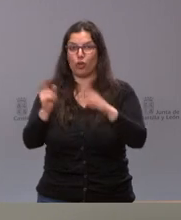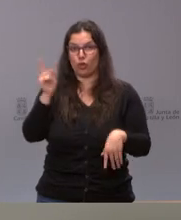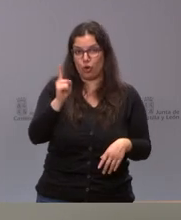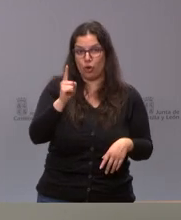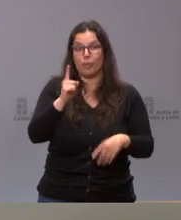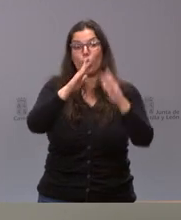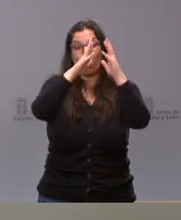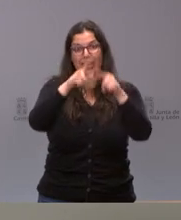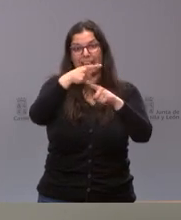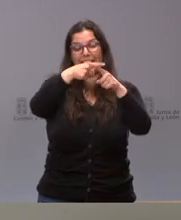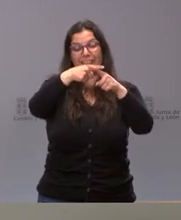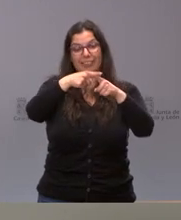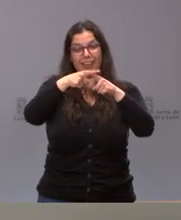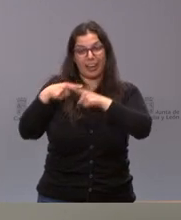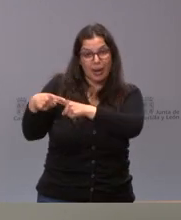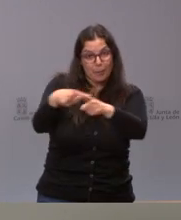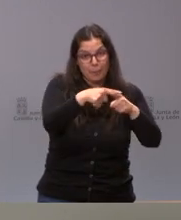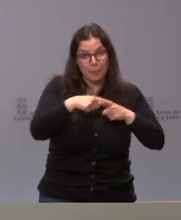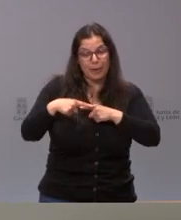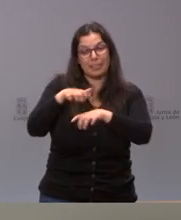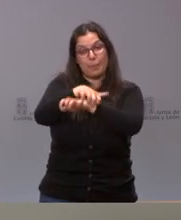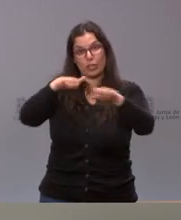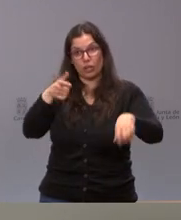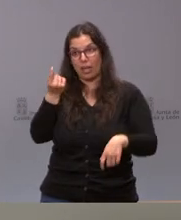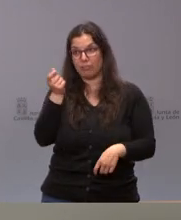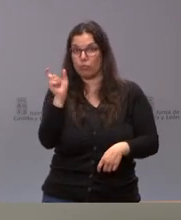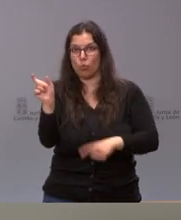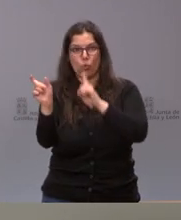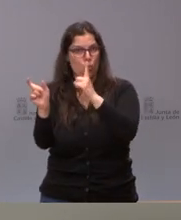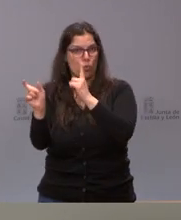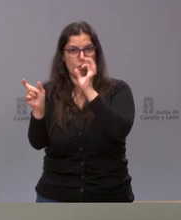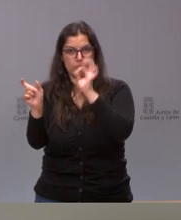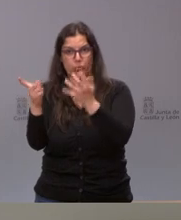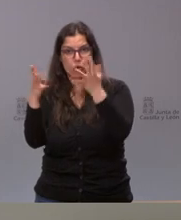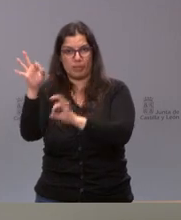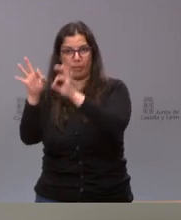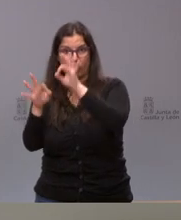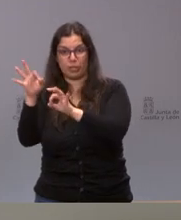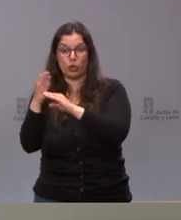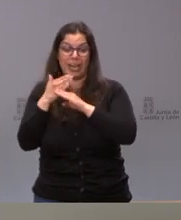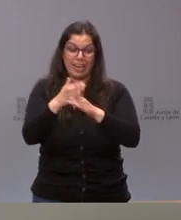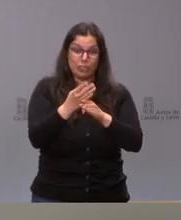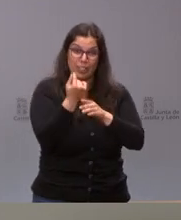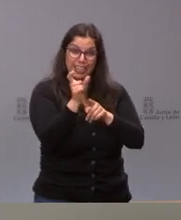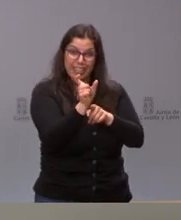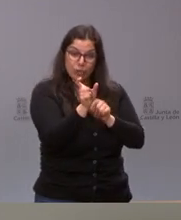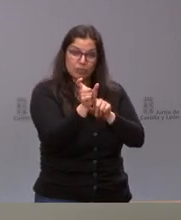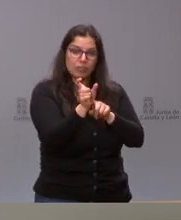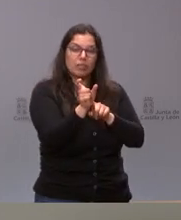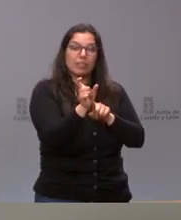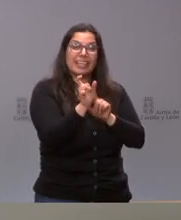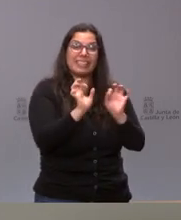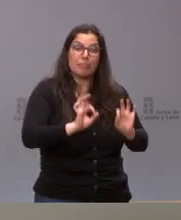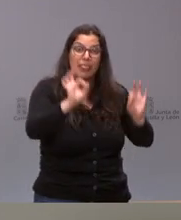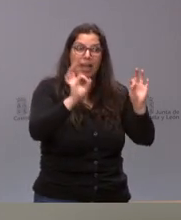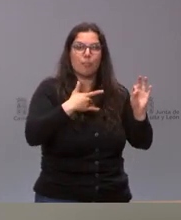vista administrativo la mayor parte de todas las actuaciones van en un solo contrato más del 90% y hay otra serie de cuestiones que por su naturaleza puedan